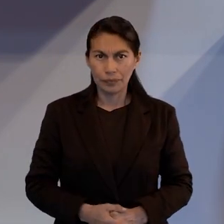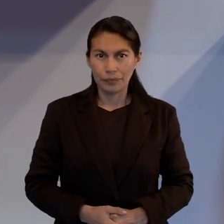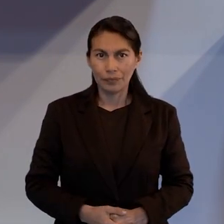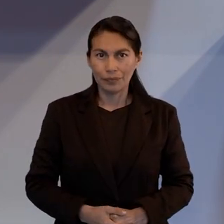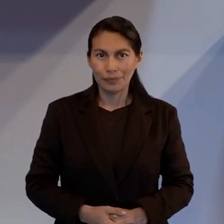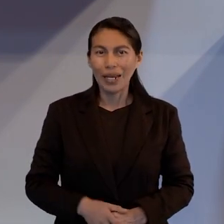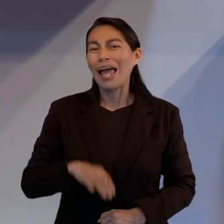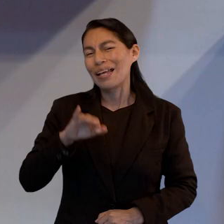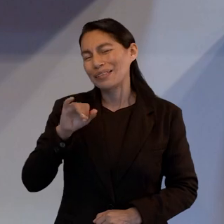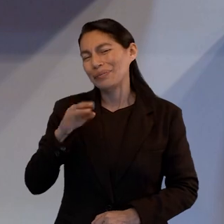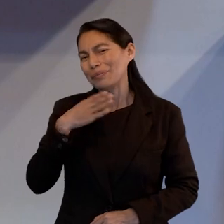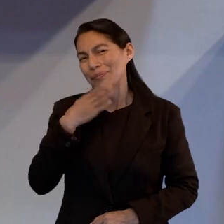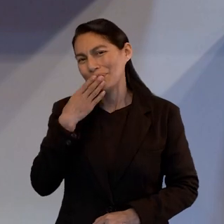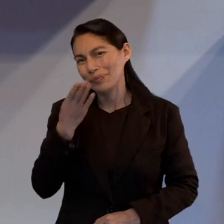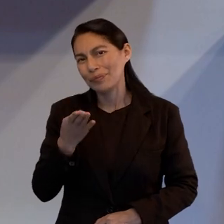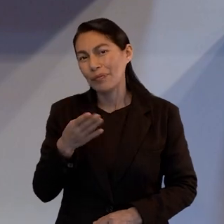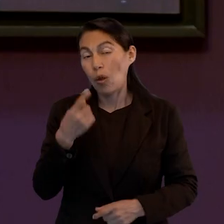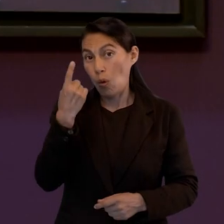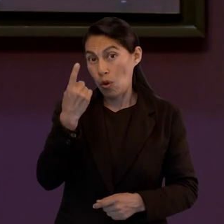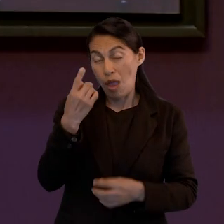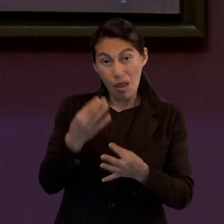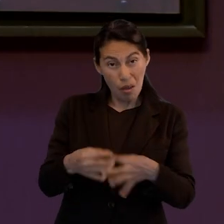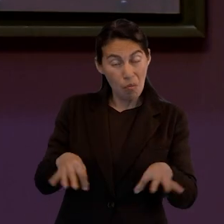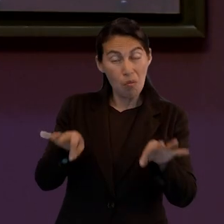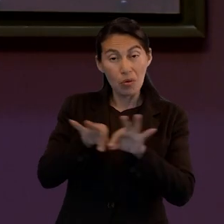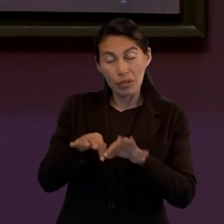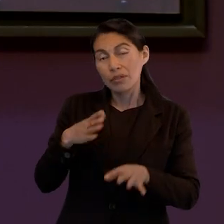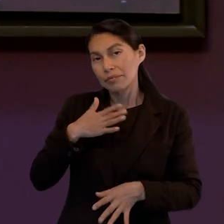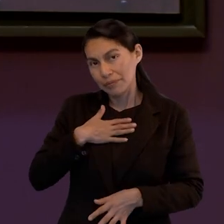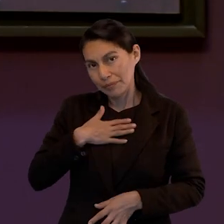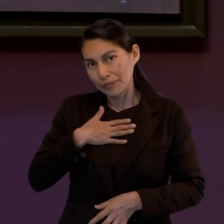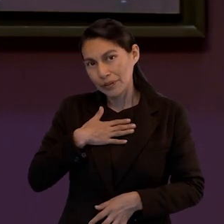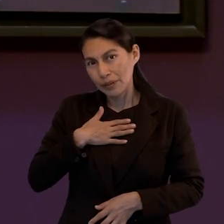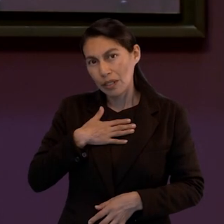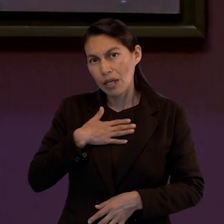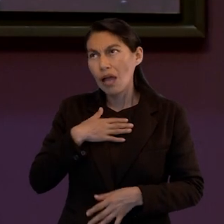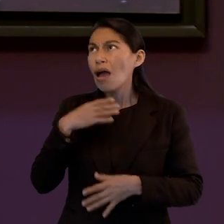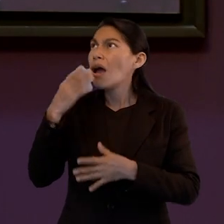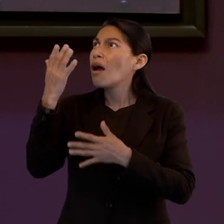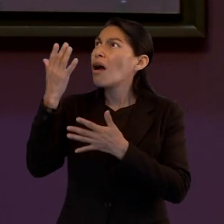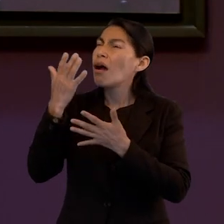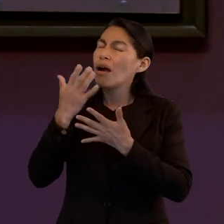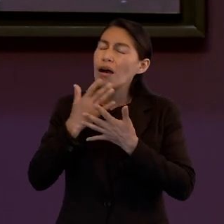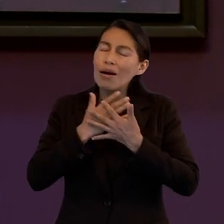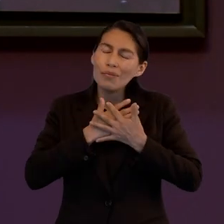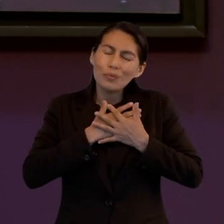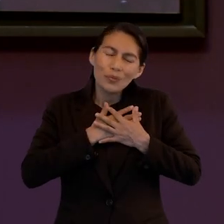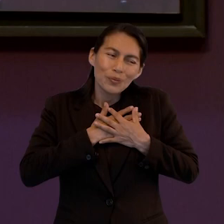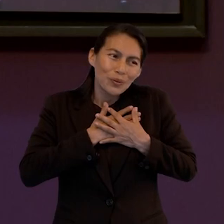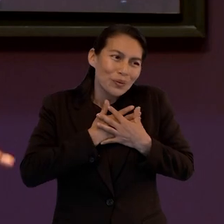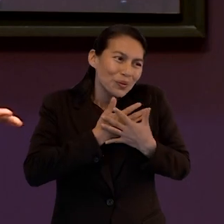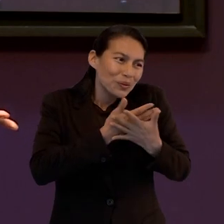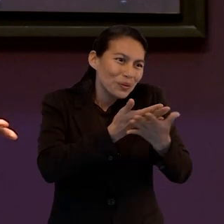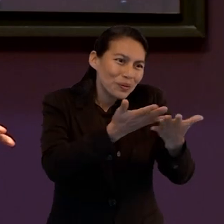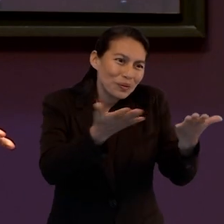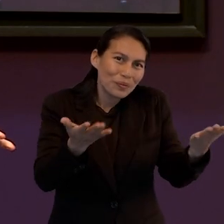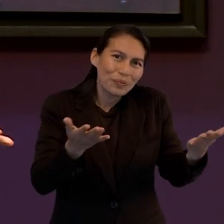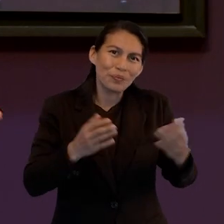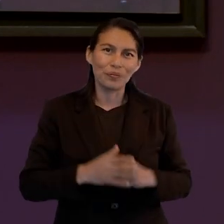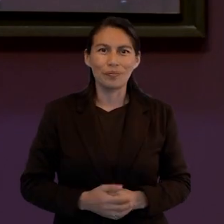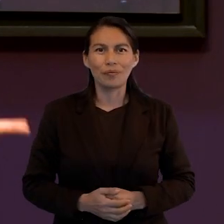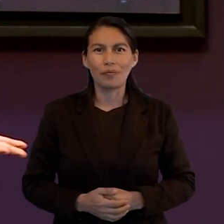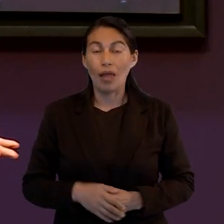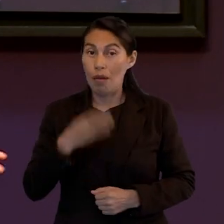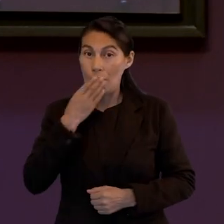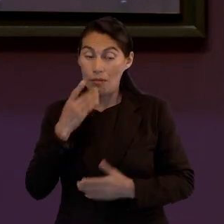Sí, pues una que para mí es muy importante es las muestras de amor. Porque, bueno, incluso la Biblia